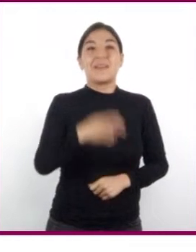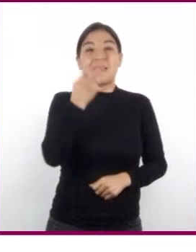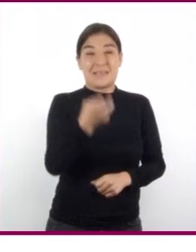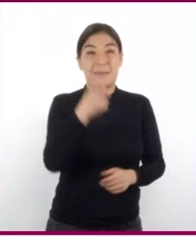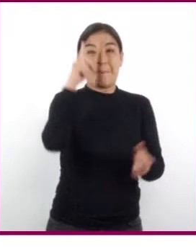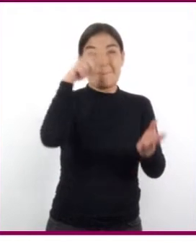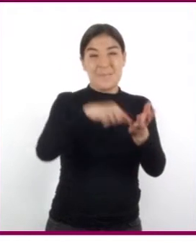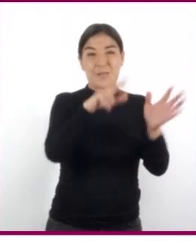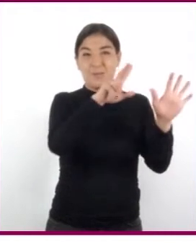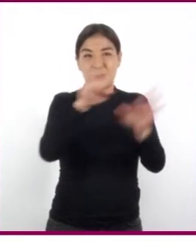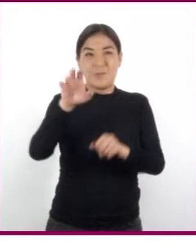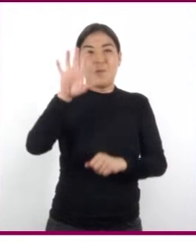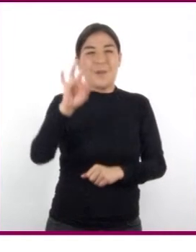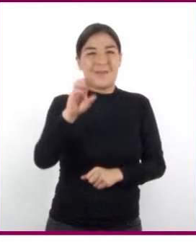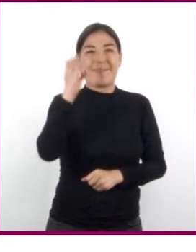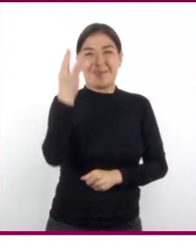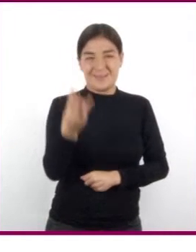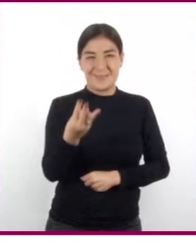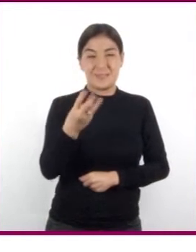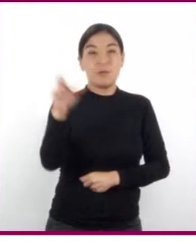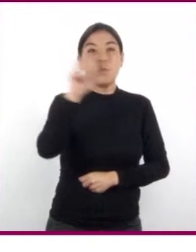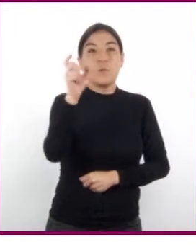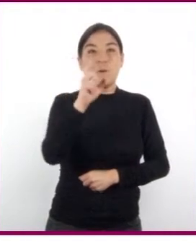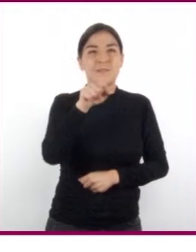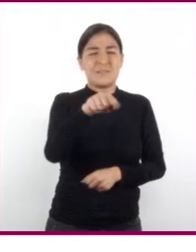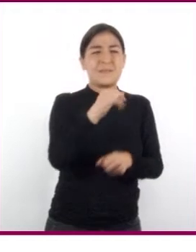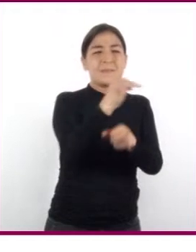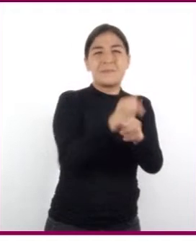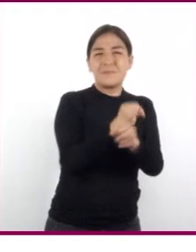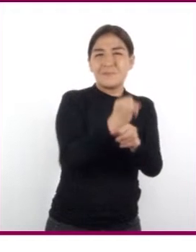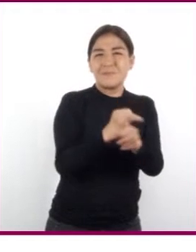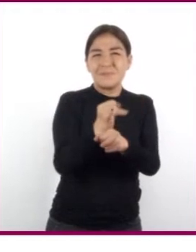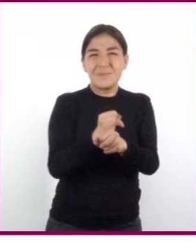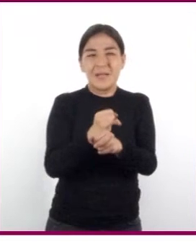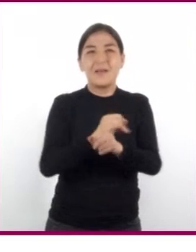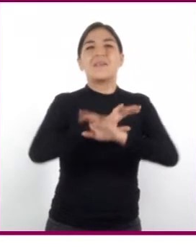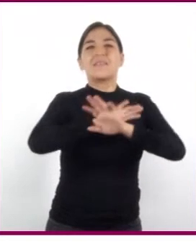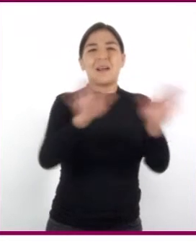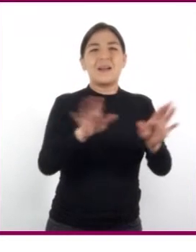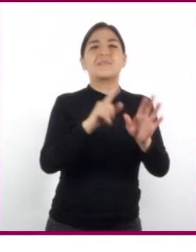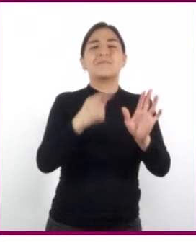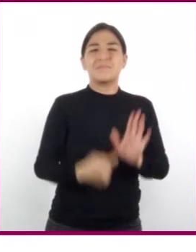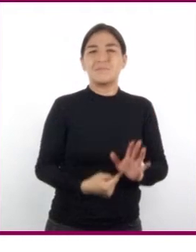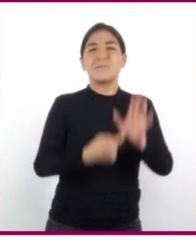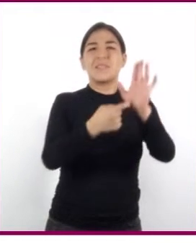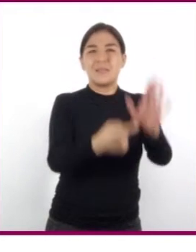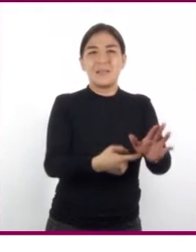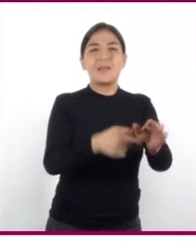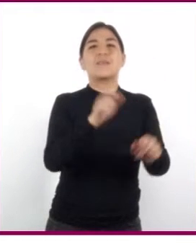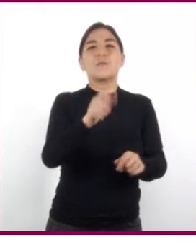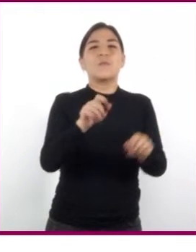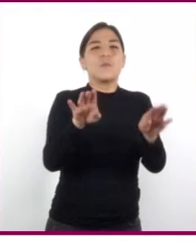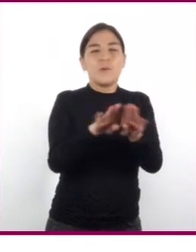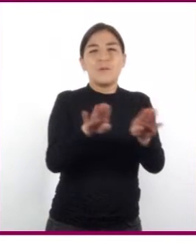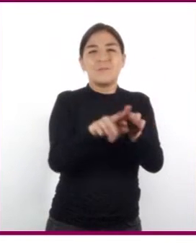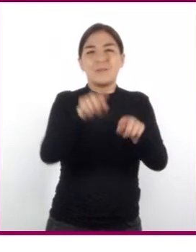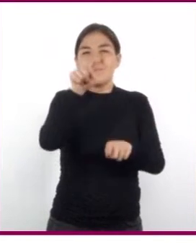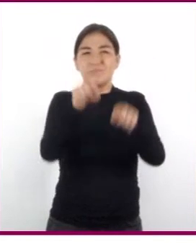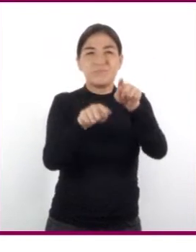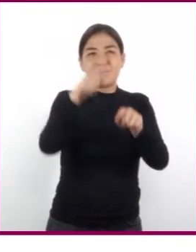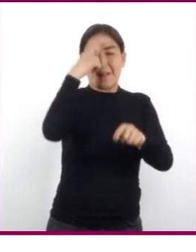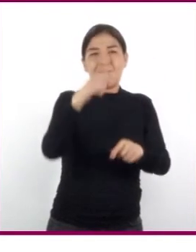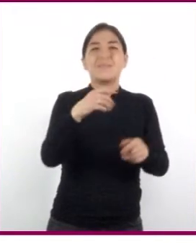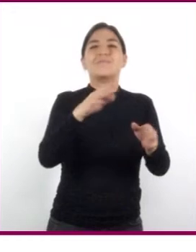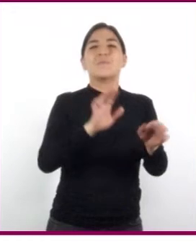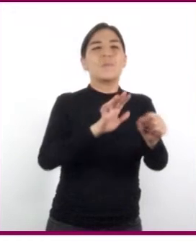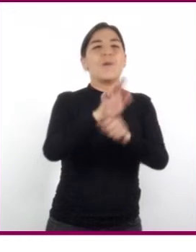1843 cuando sus investigaciones lo llevaron a establecer el equivalente mecánico para el